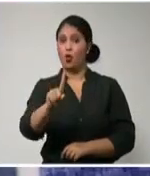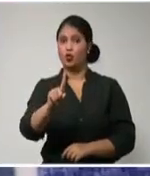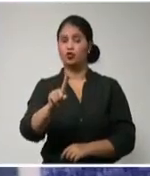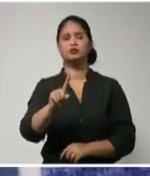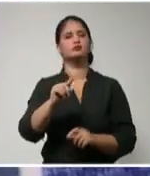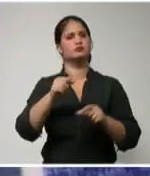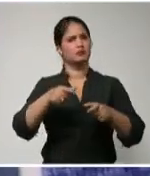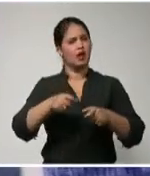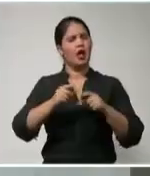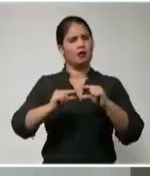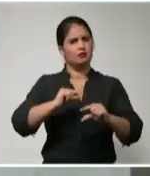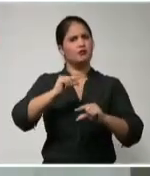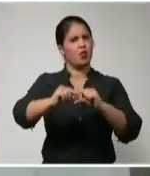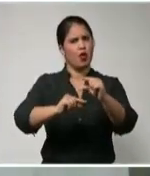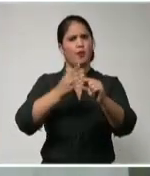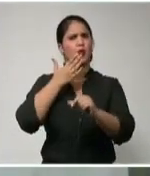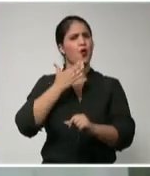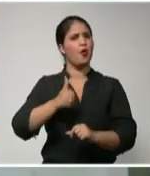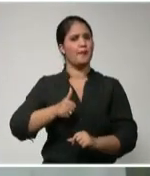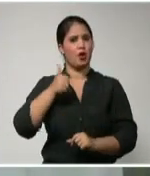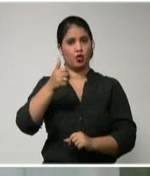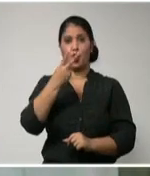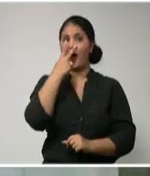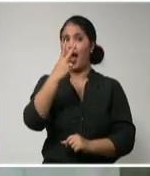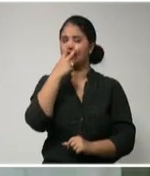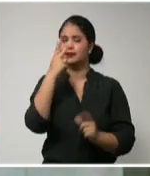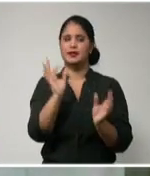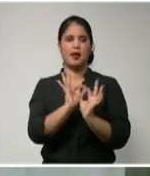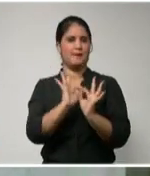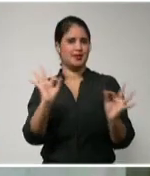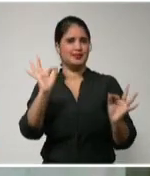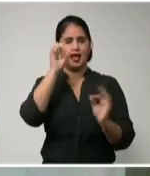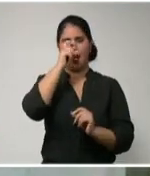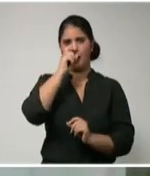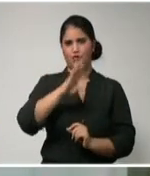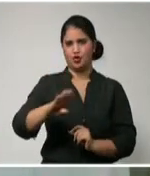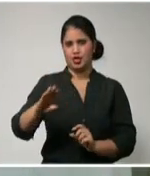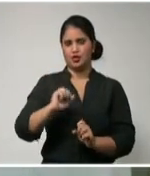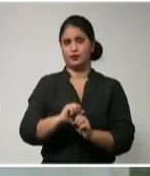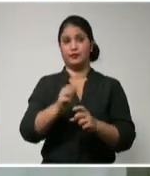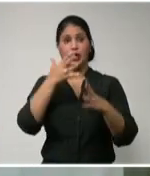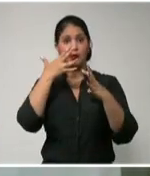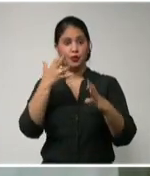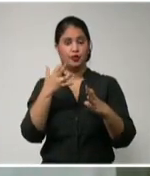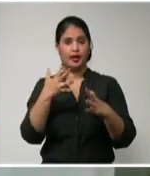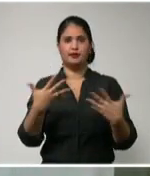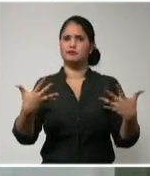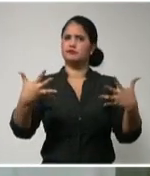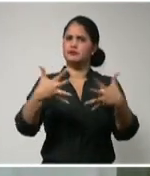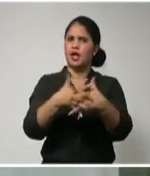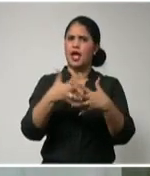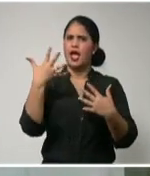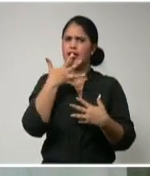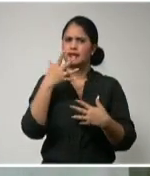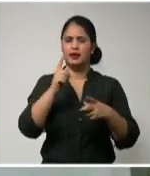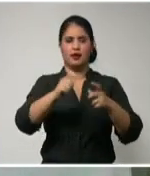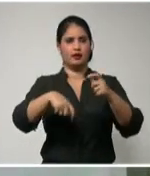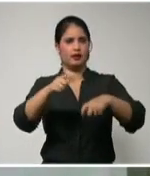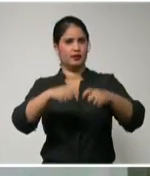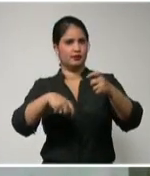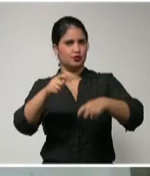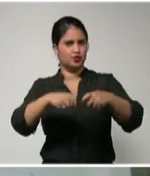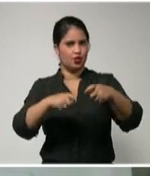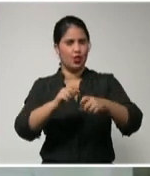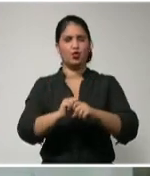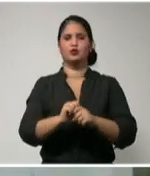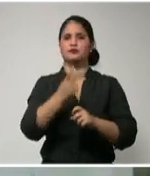pediatría. No se puede trabajar de forma individual. El cirujano, los odiólogos, las otras especialidades, los